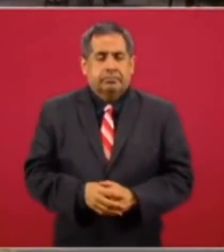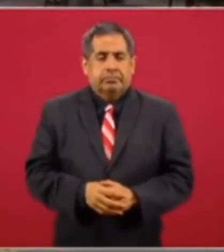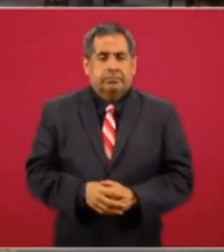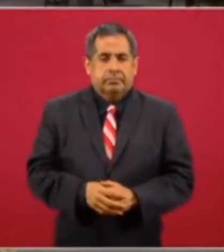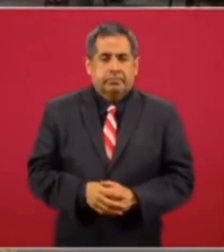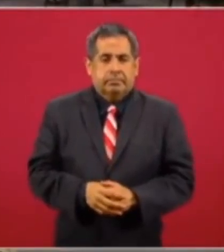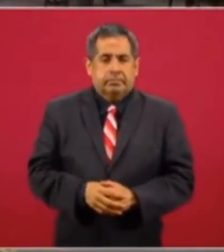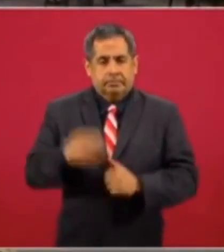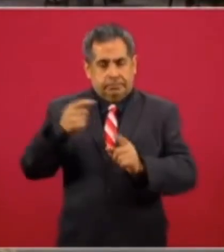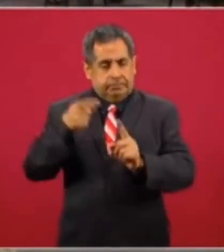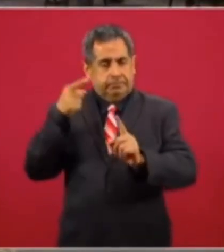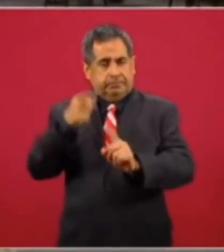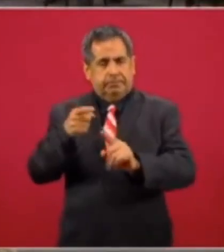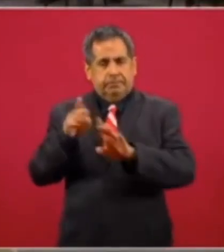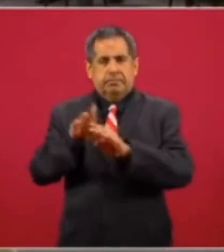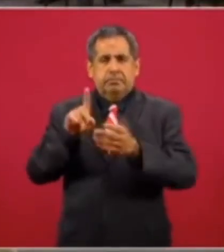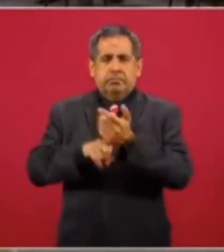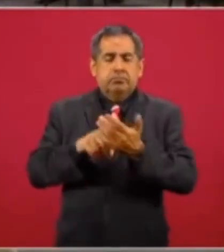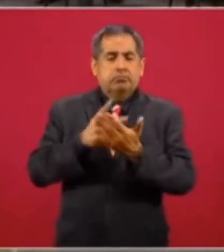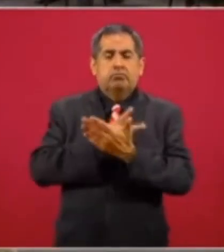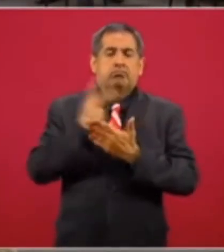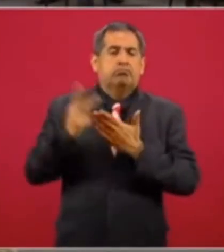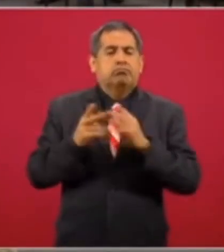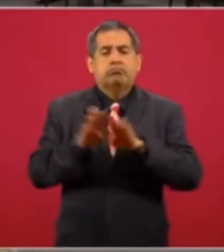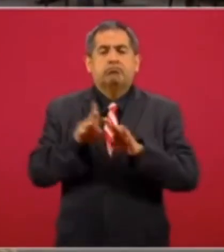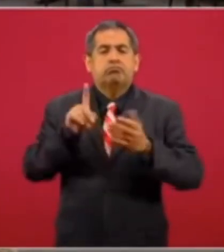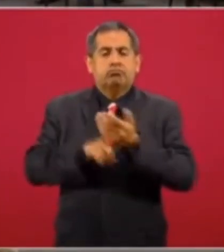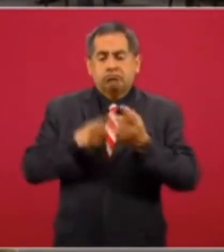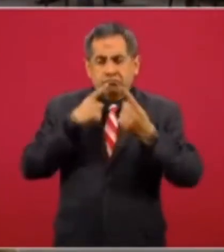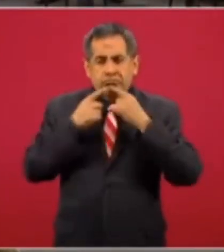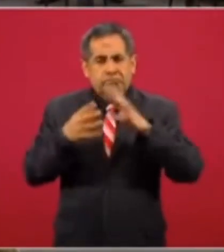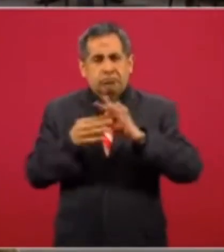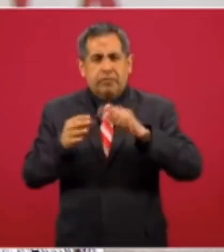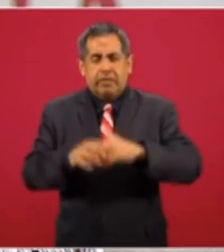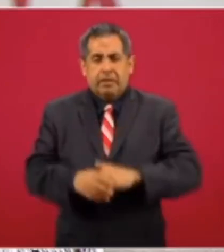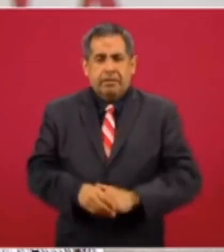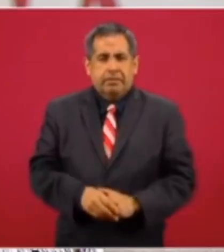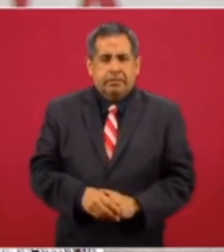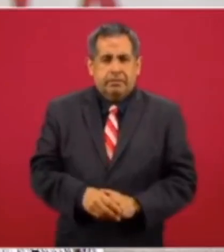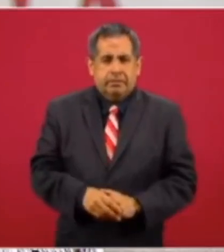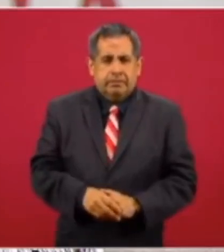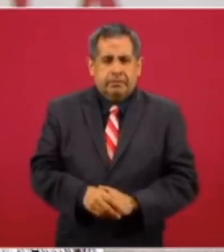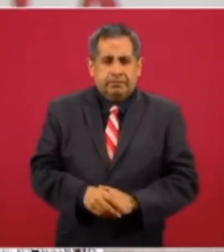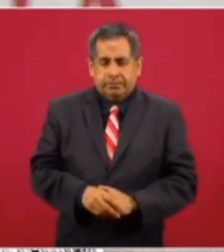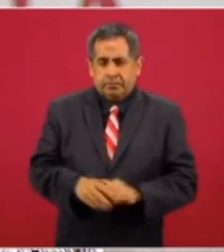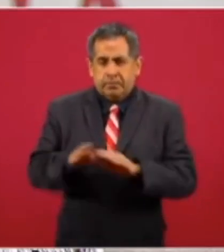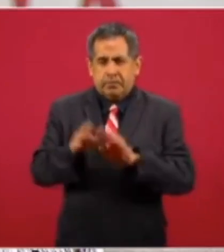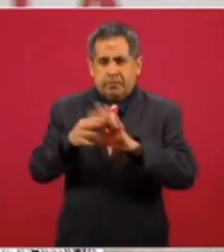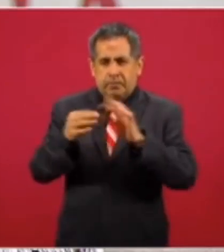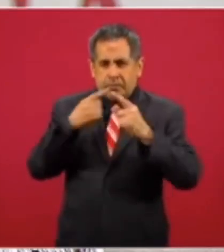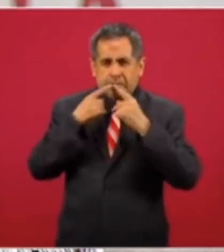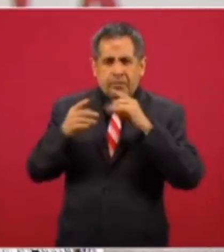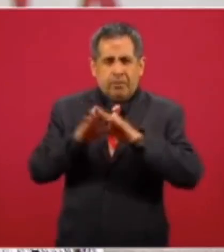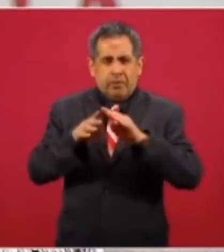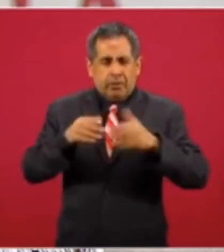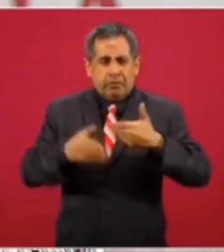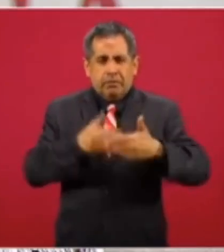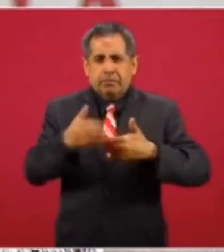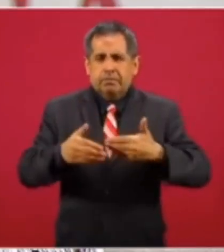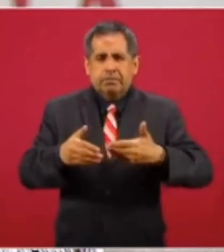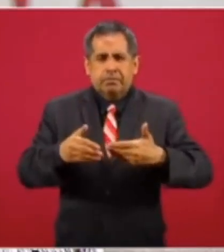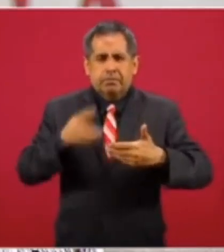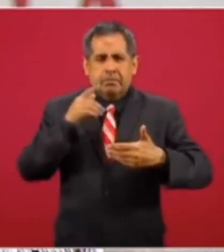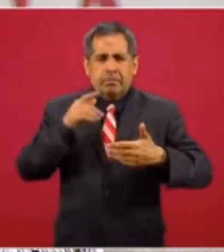este fue un programa creado para un fin noble sin embargo se distorsionó por la